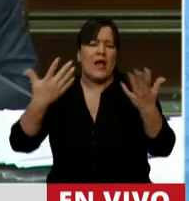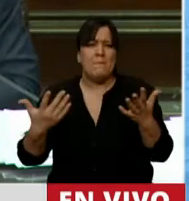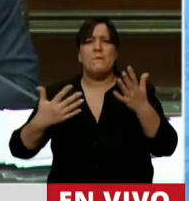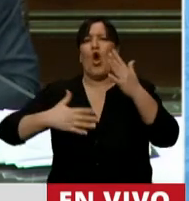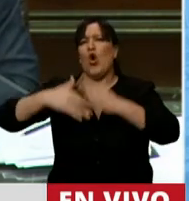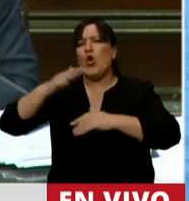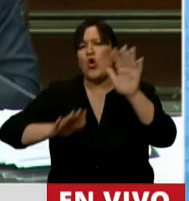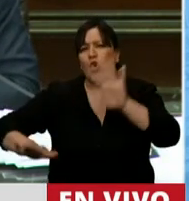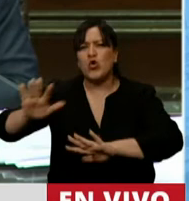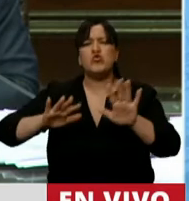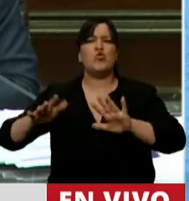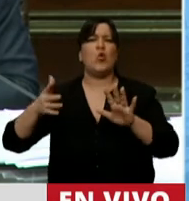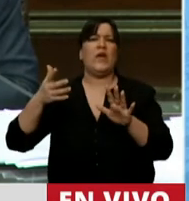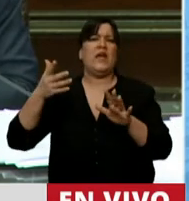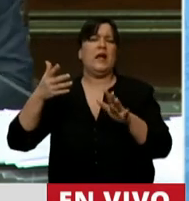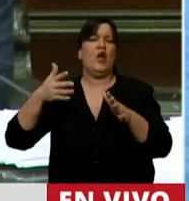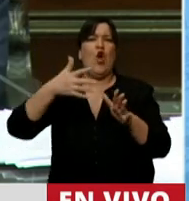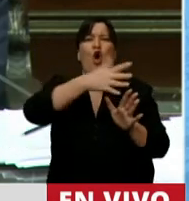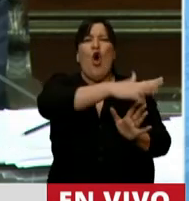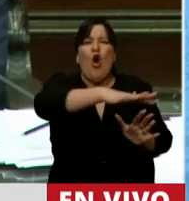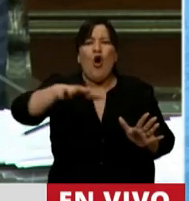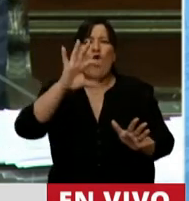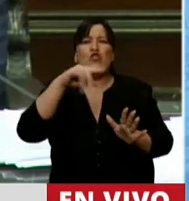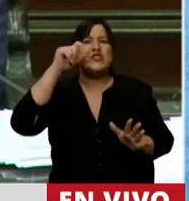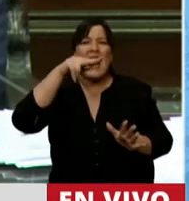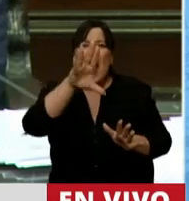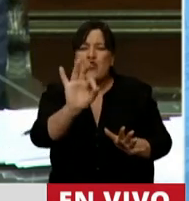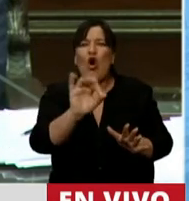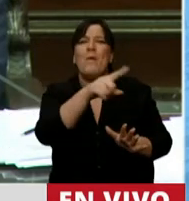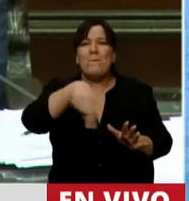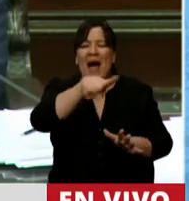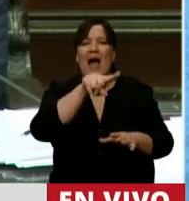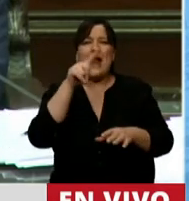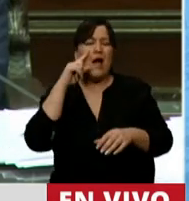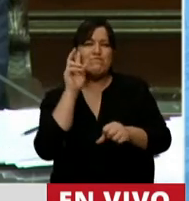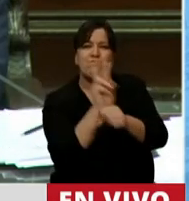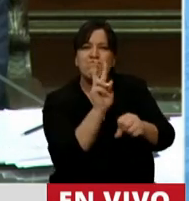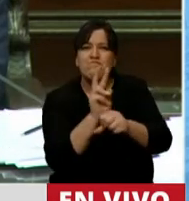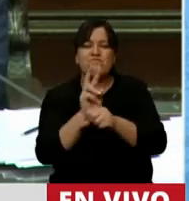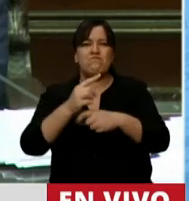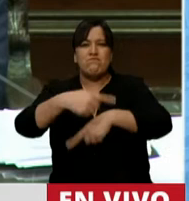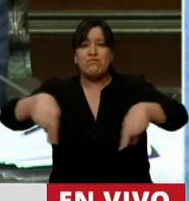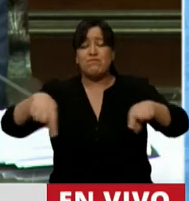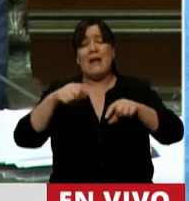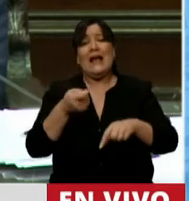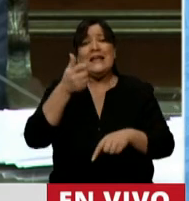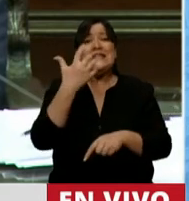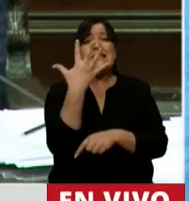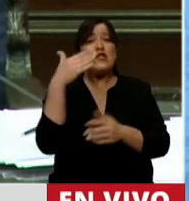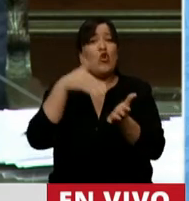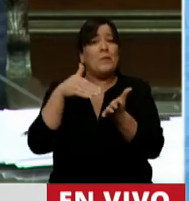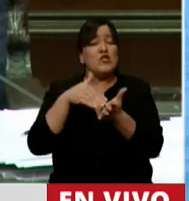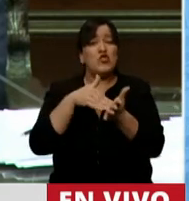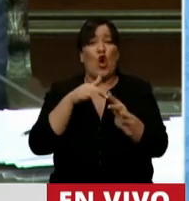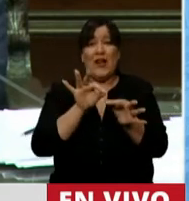patrulleras oceánicas que custodien una riqueza inconmensurable en casi 5 millones de kilómetros